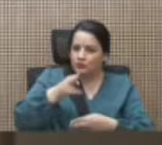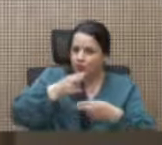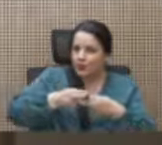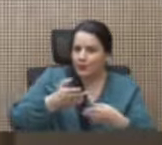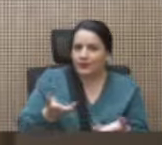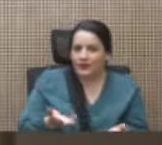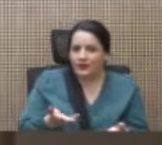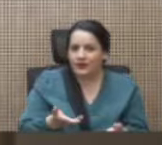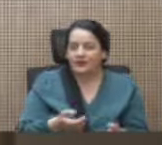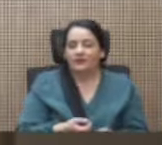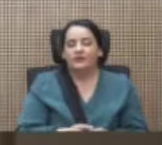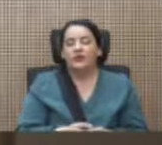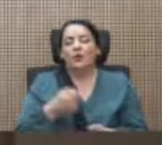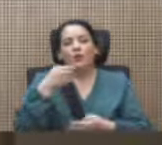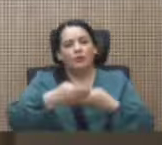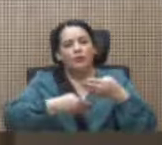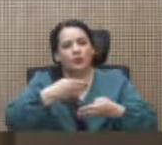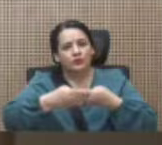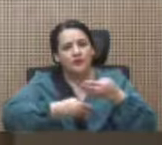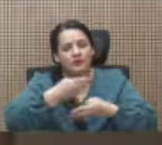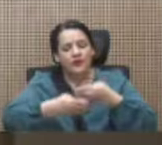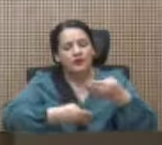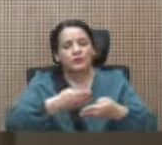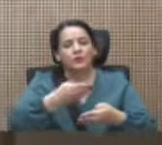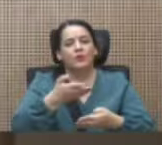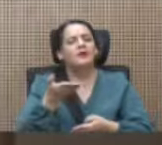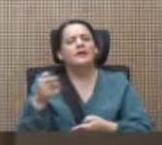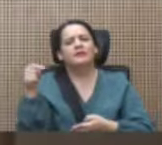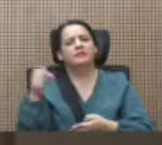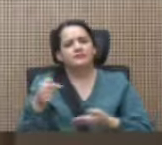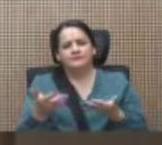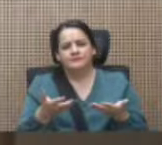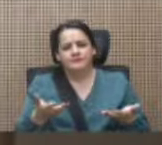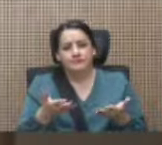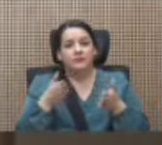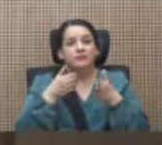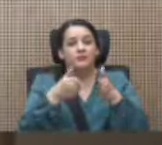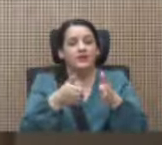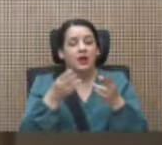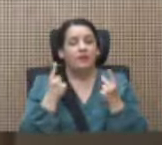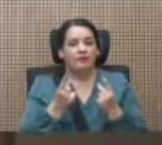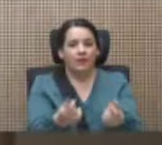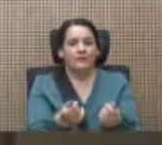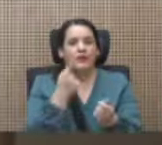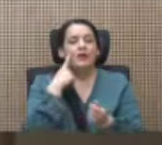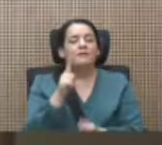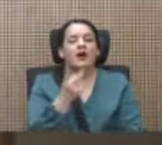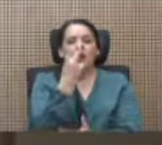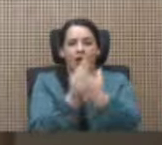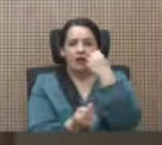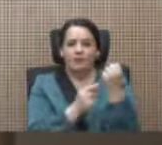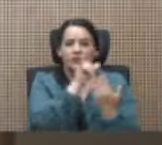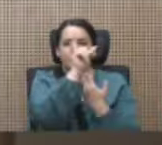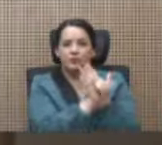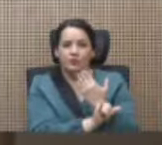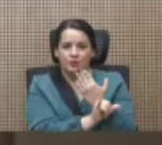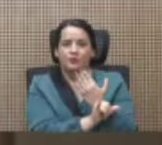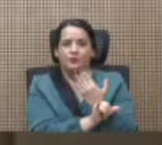Un procedimiento que era vía rápida para los dos proyectos,